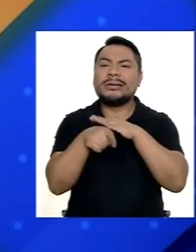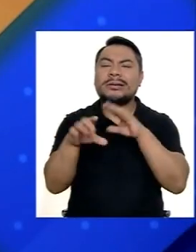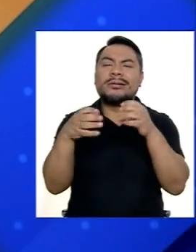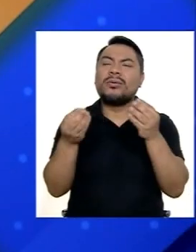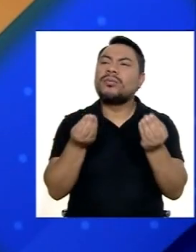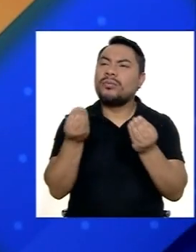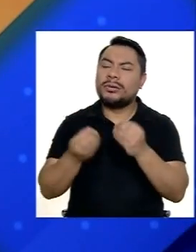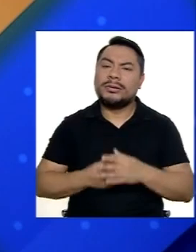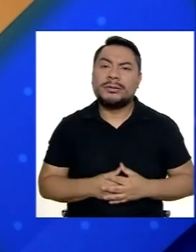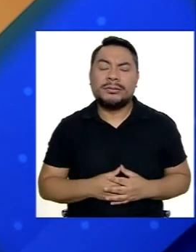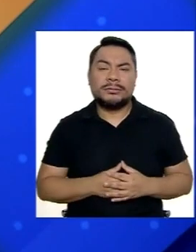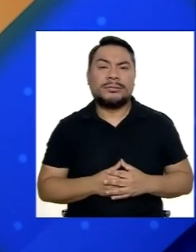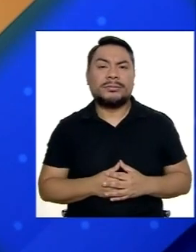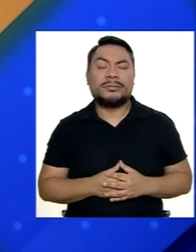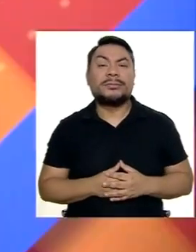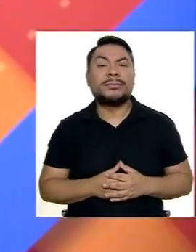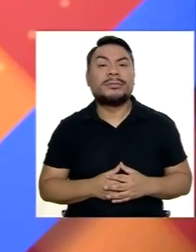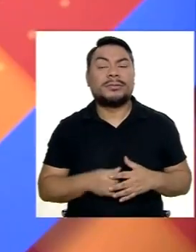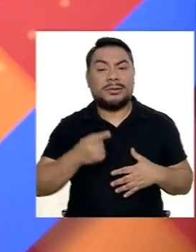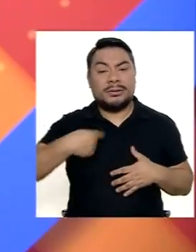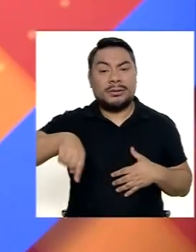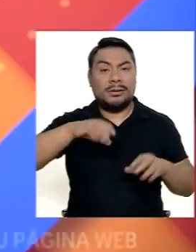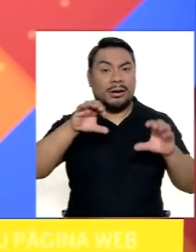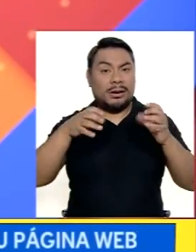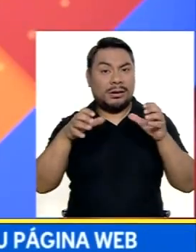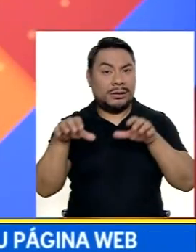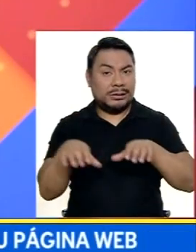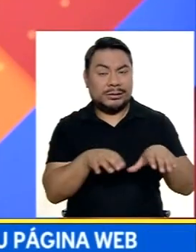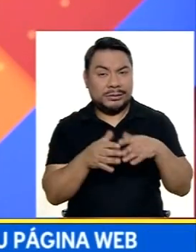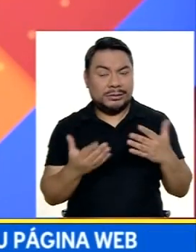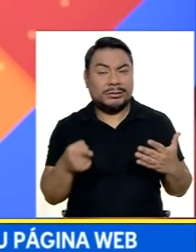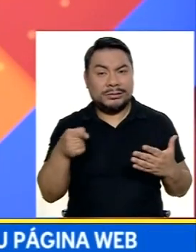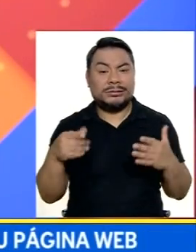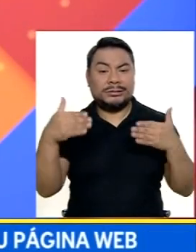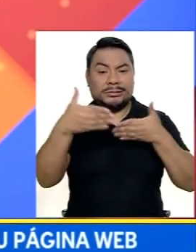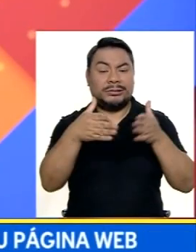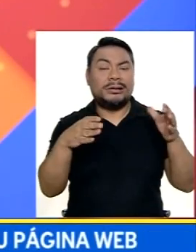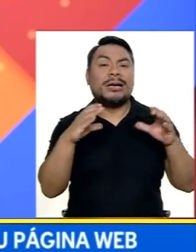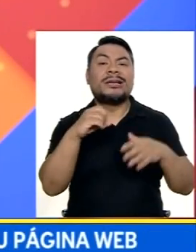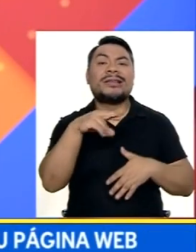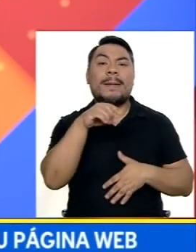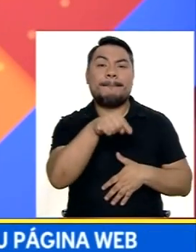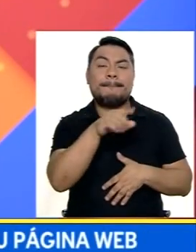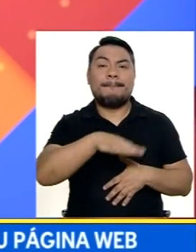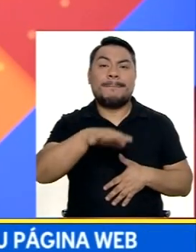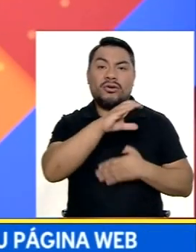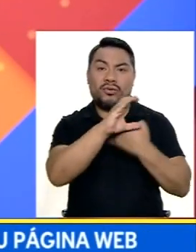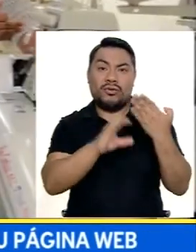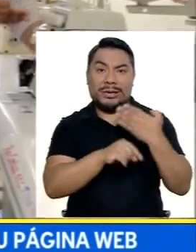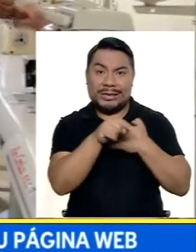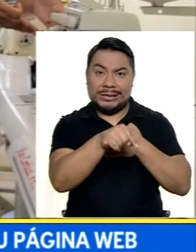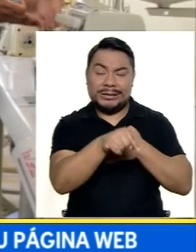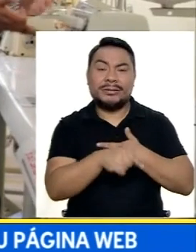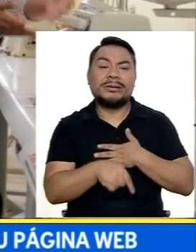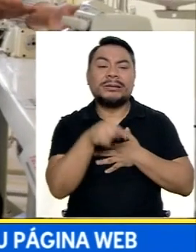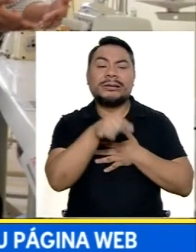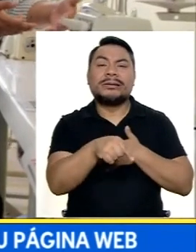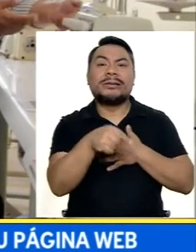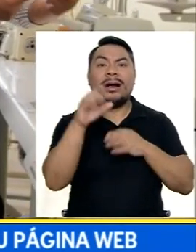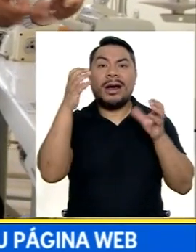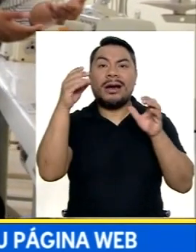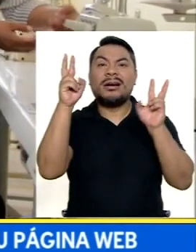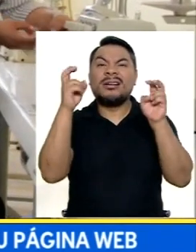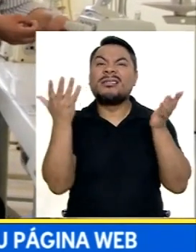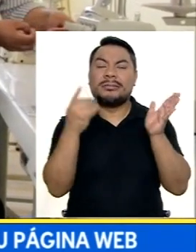estos cursos? Nuestros cursos Que desarrollamos En el CEPRO Alcide Salomón Zorrilla Del CONADIS Se publican